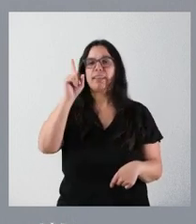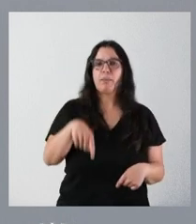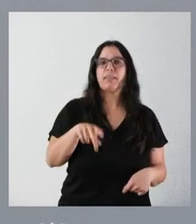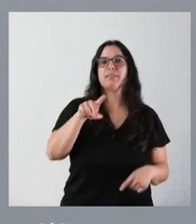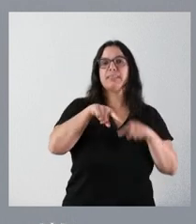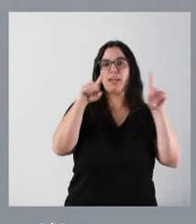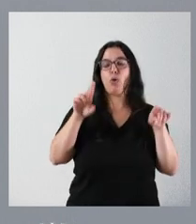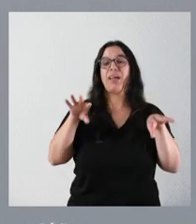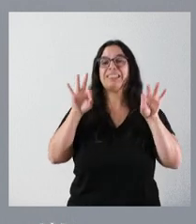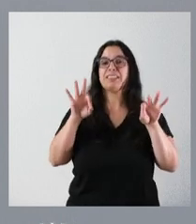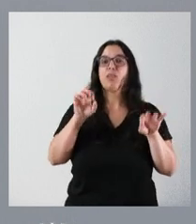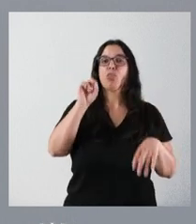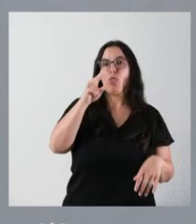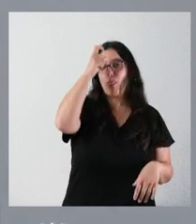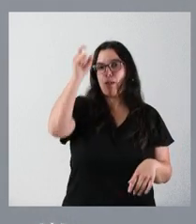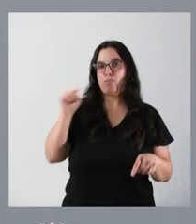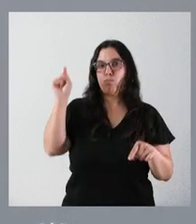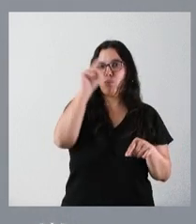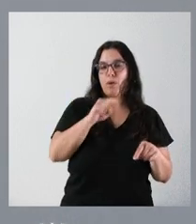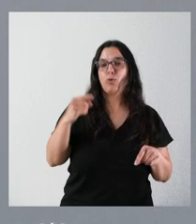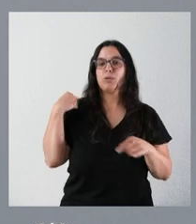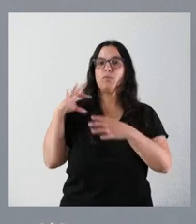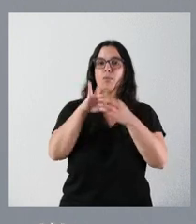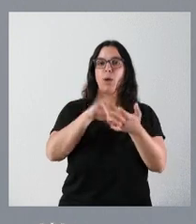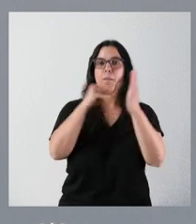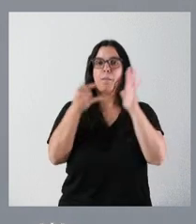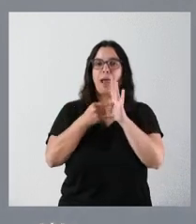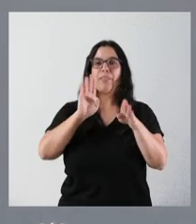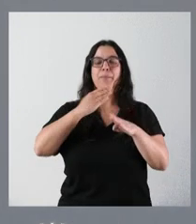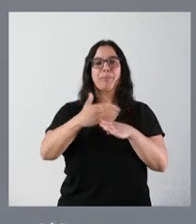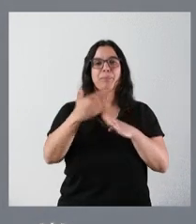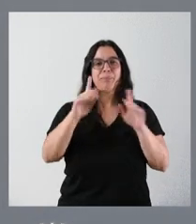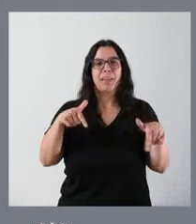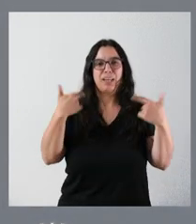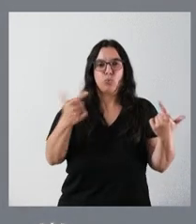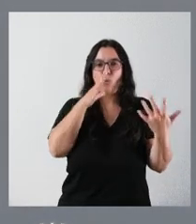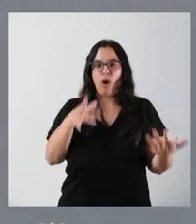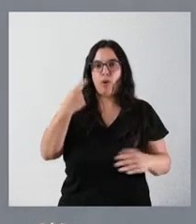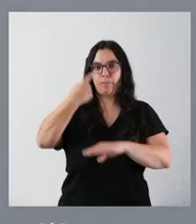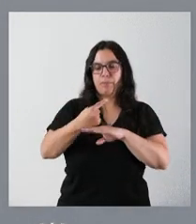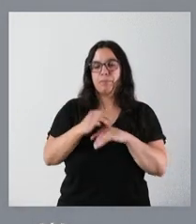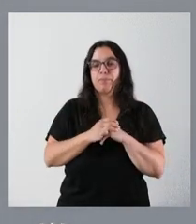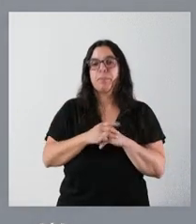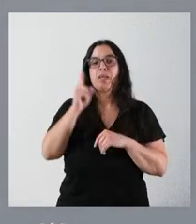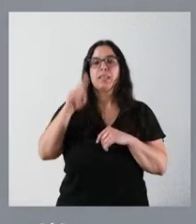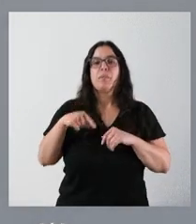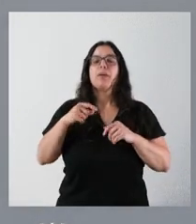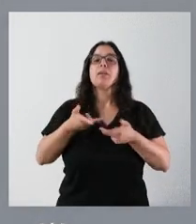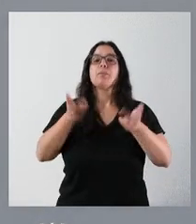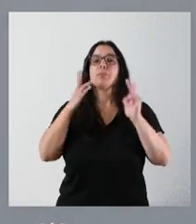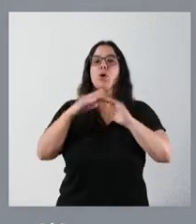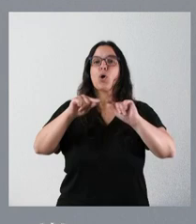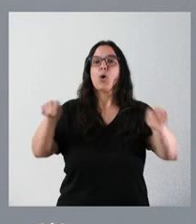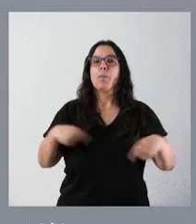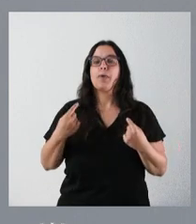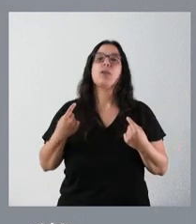localidades de acuerdo con plan de residuo en vigor. Se autoriza el convenio de colaboración sanitaria con la